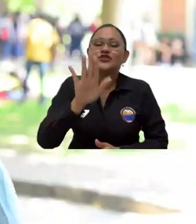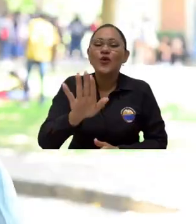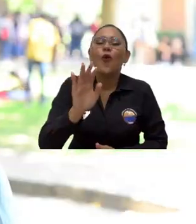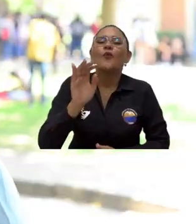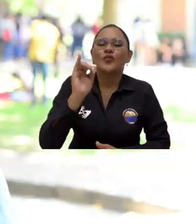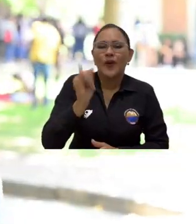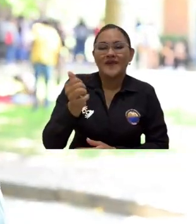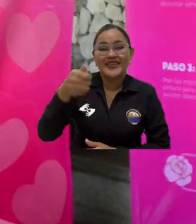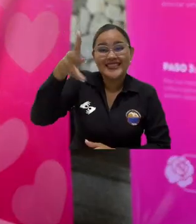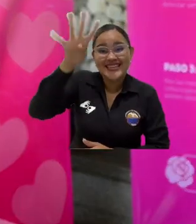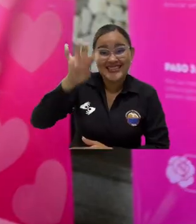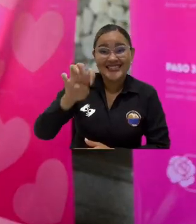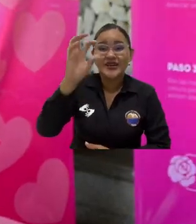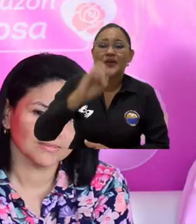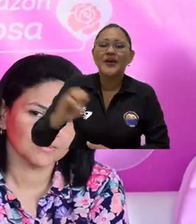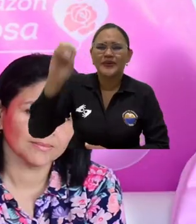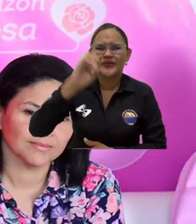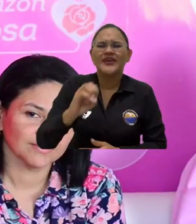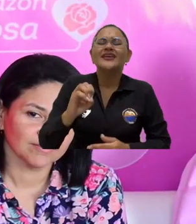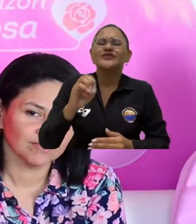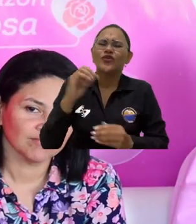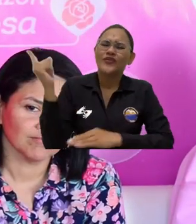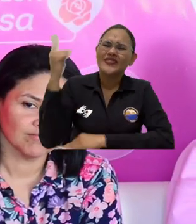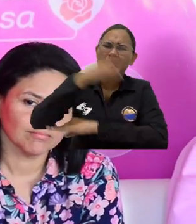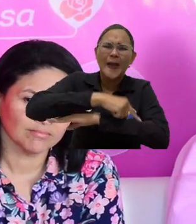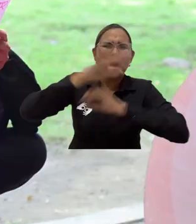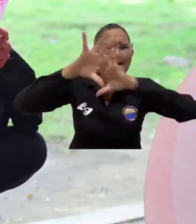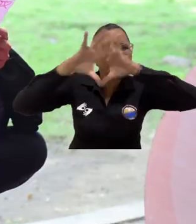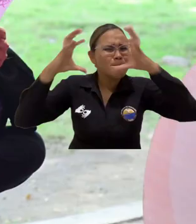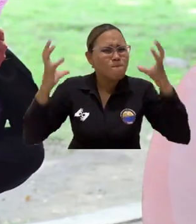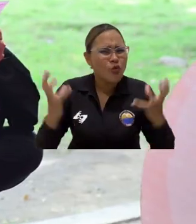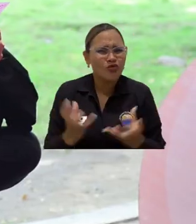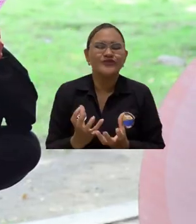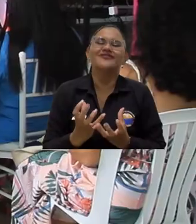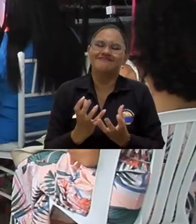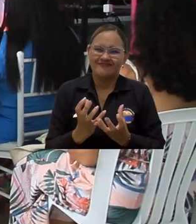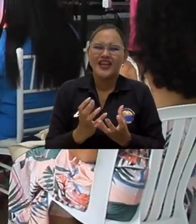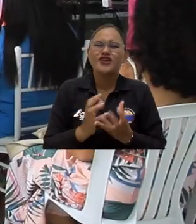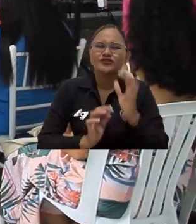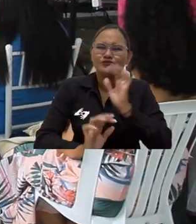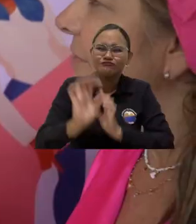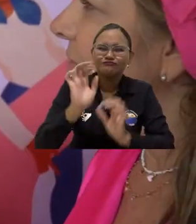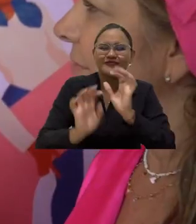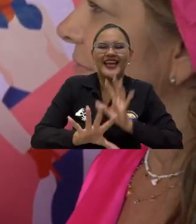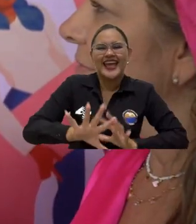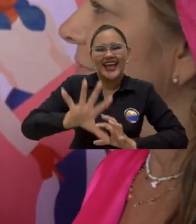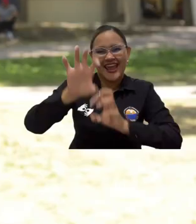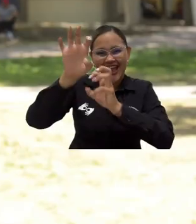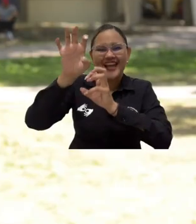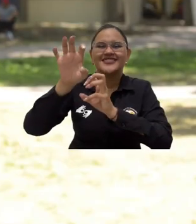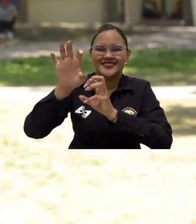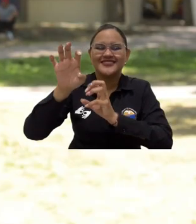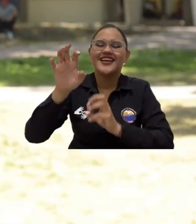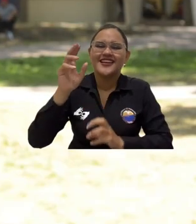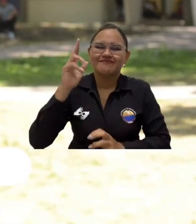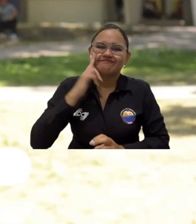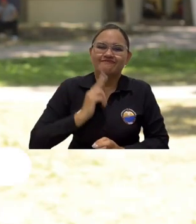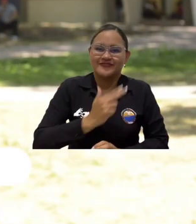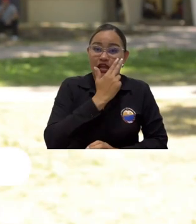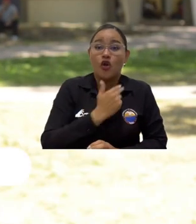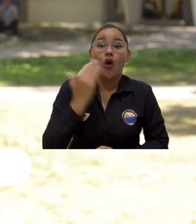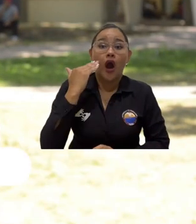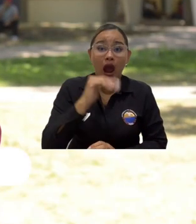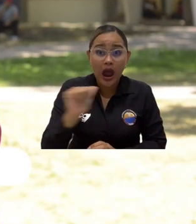cumbre el jueves 19, Día Mundial de la Sensibilización sobre esta Enfermedad que Afecta a Mujeres y Hombres. Gracias al